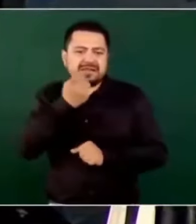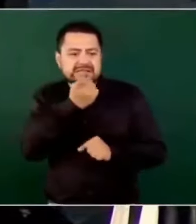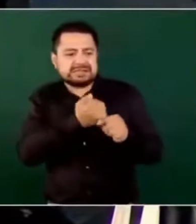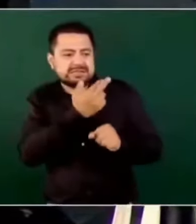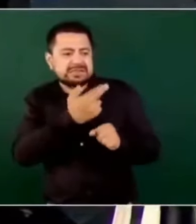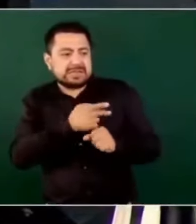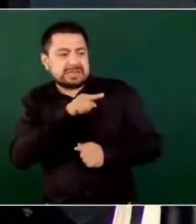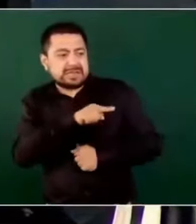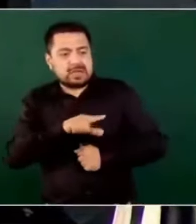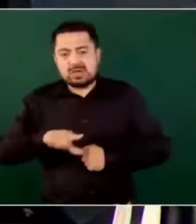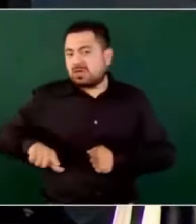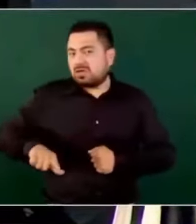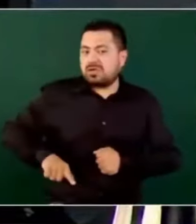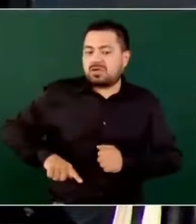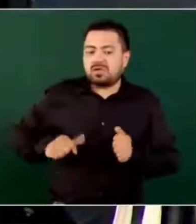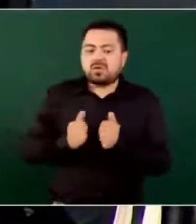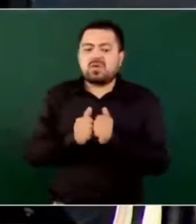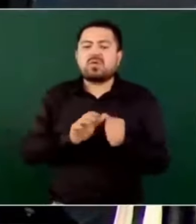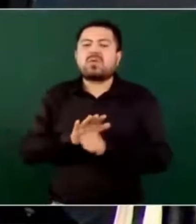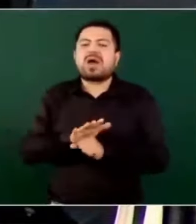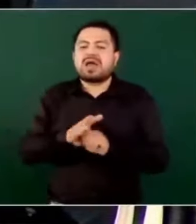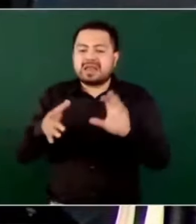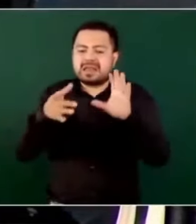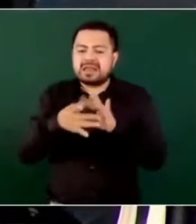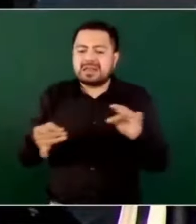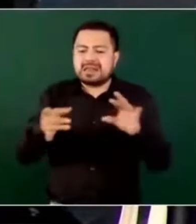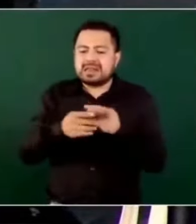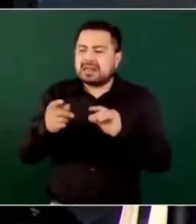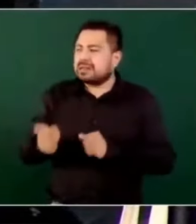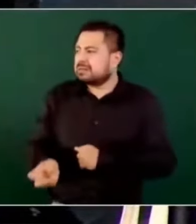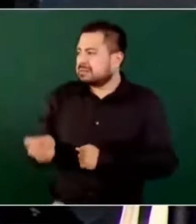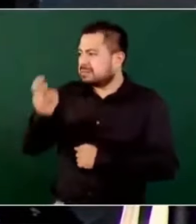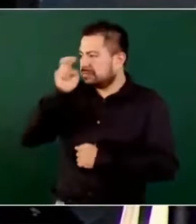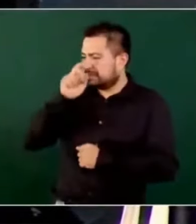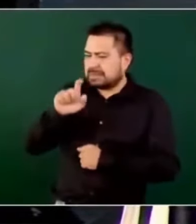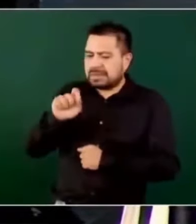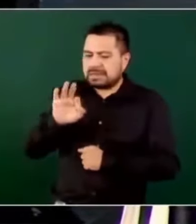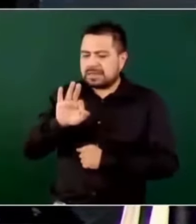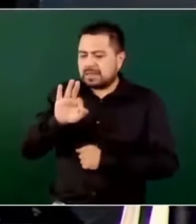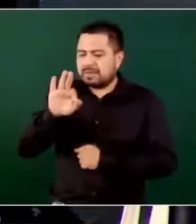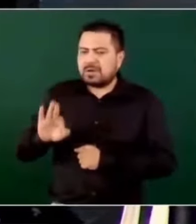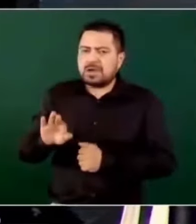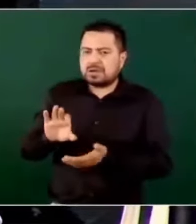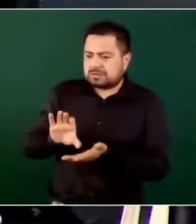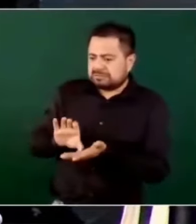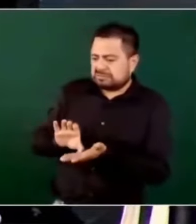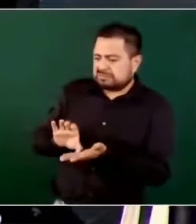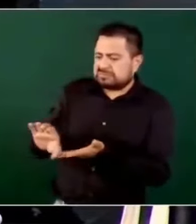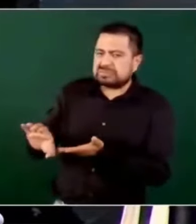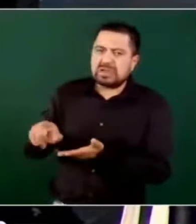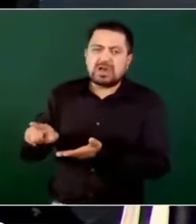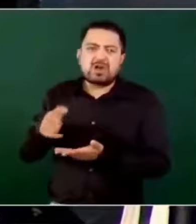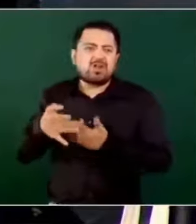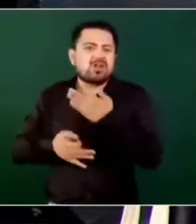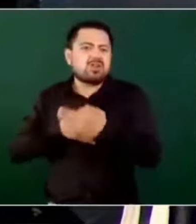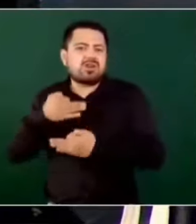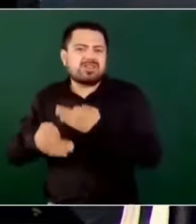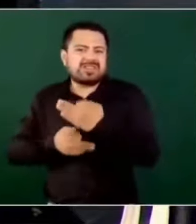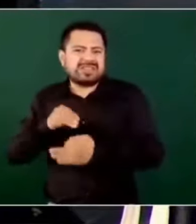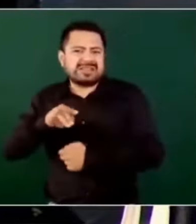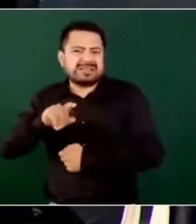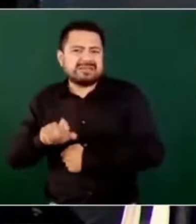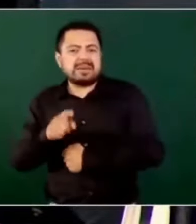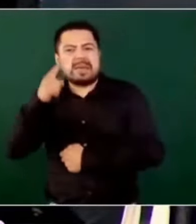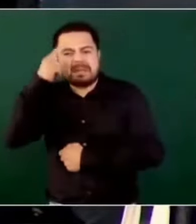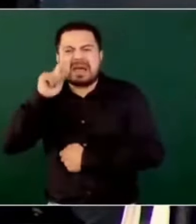Gobernación, con las que señala la exigencia del 20% de la liquidación de esta agencia de noticias, para la